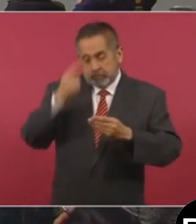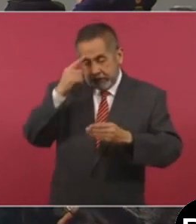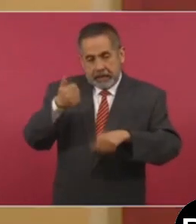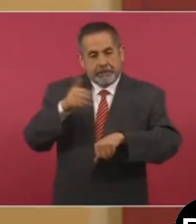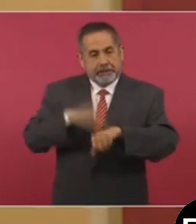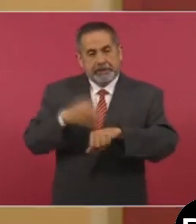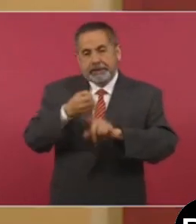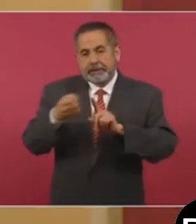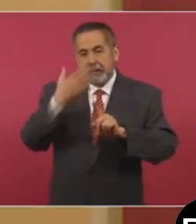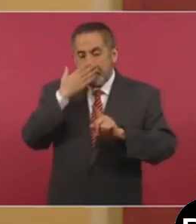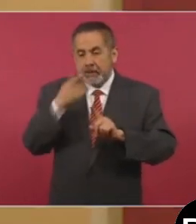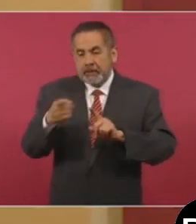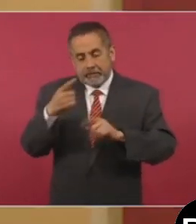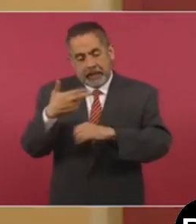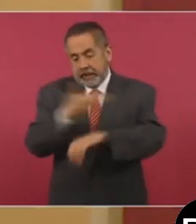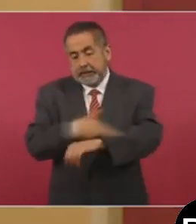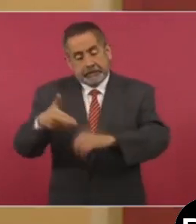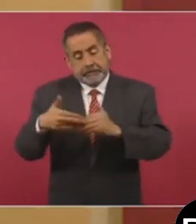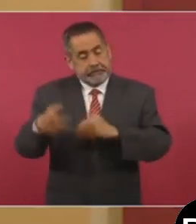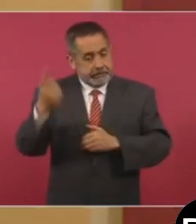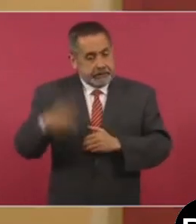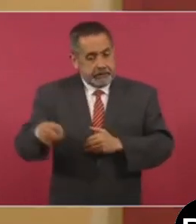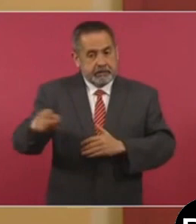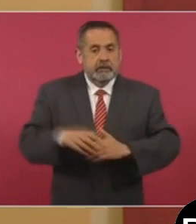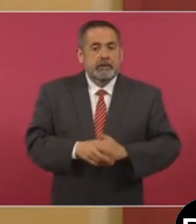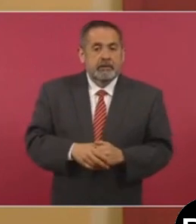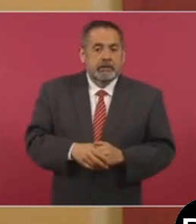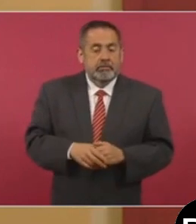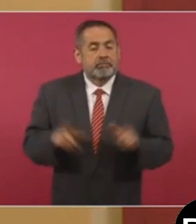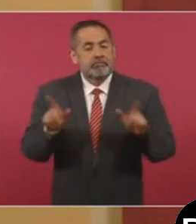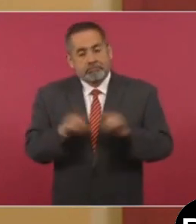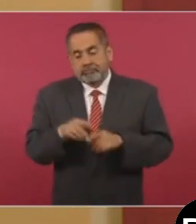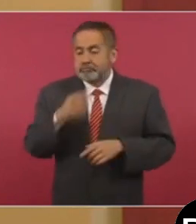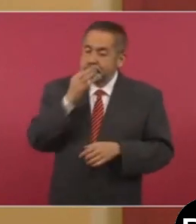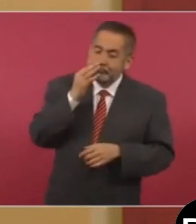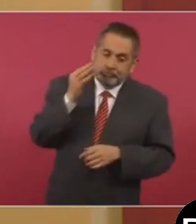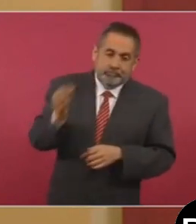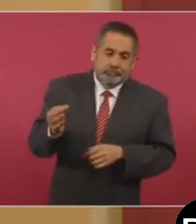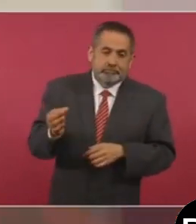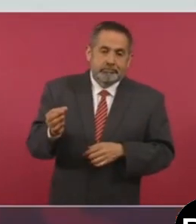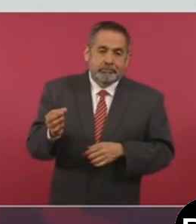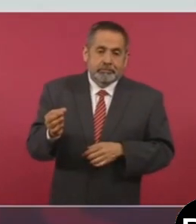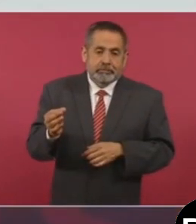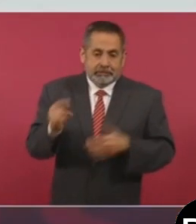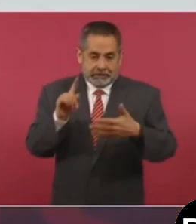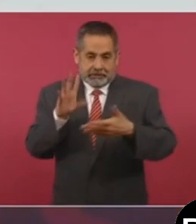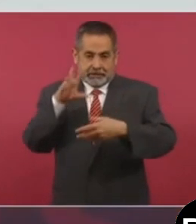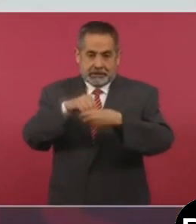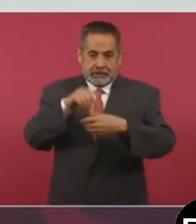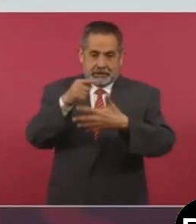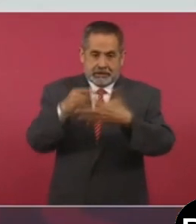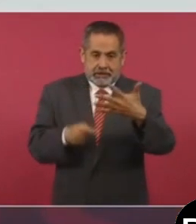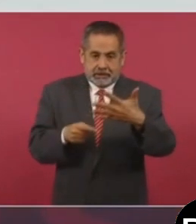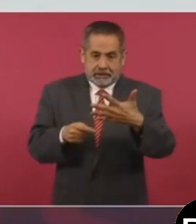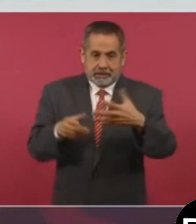a que haya lugar. No mito manifestar que el contenido del